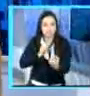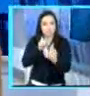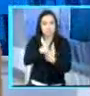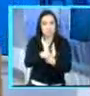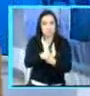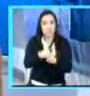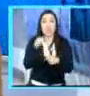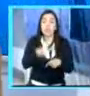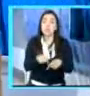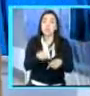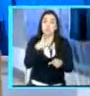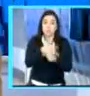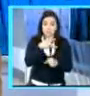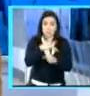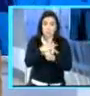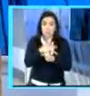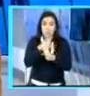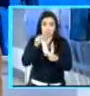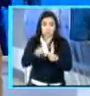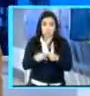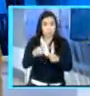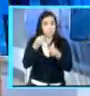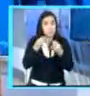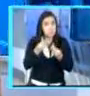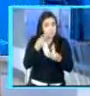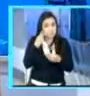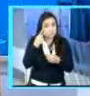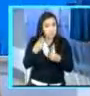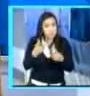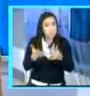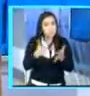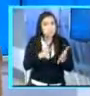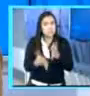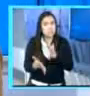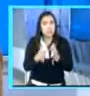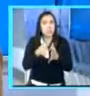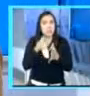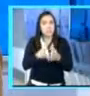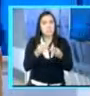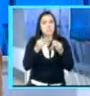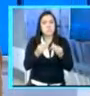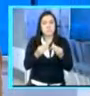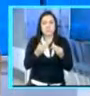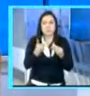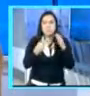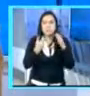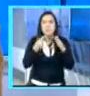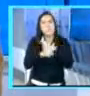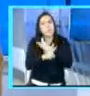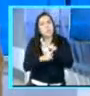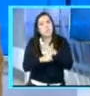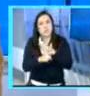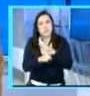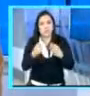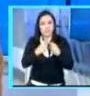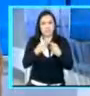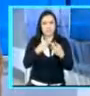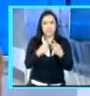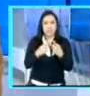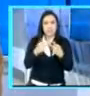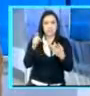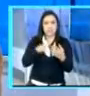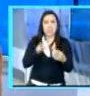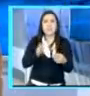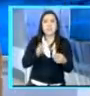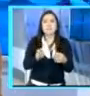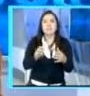creo que Guatemala, con las condiciones actuales, es un contexto, presenta un contexto que da esas condiciones. Podemos ver, por ejemplo, las inversiones que se están